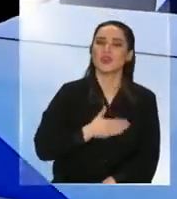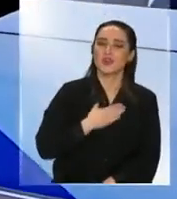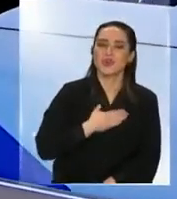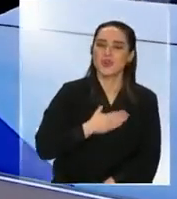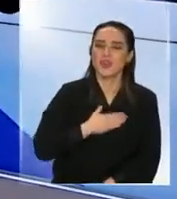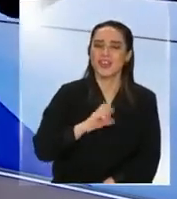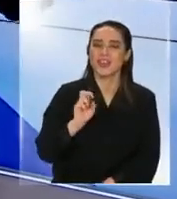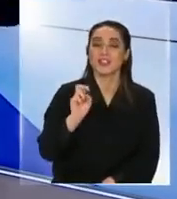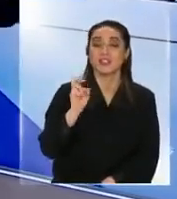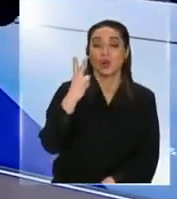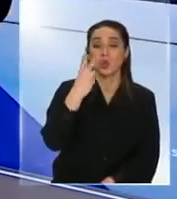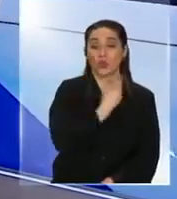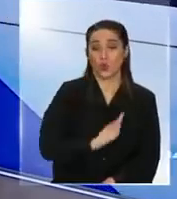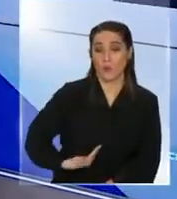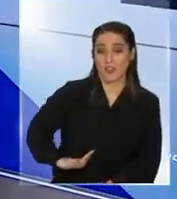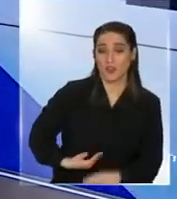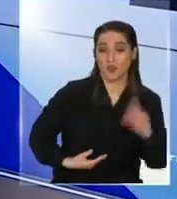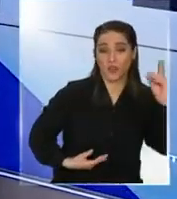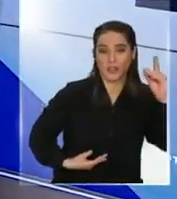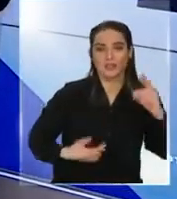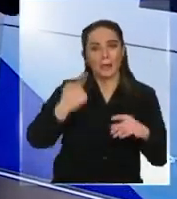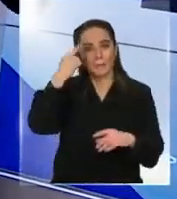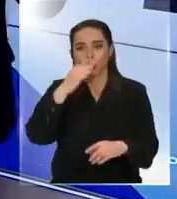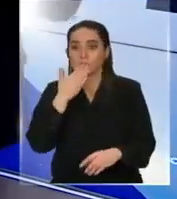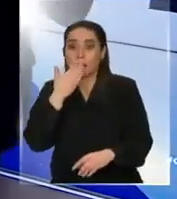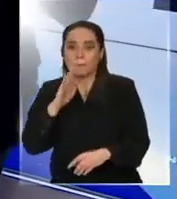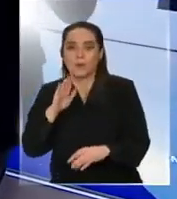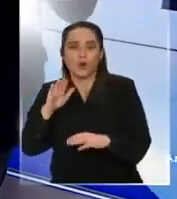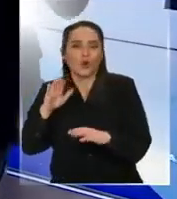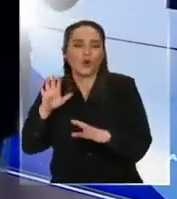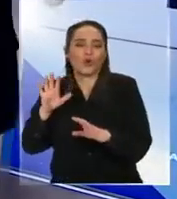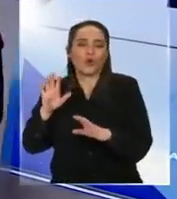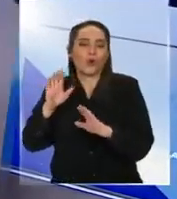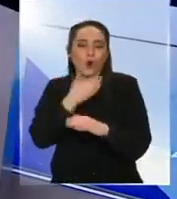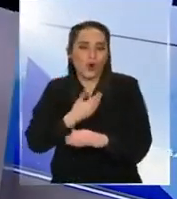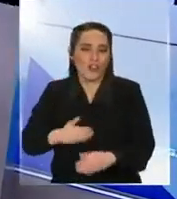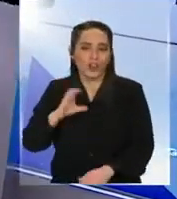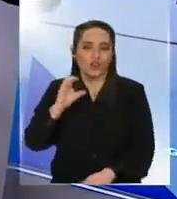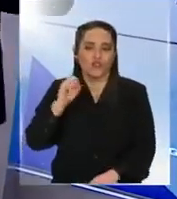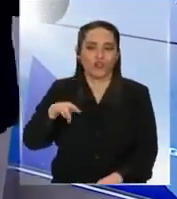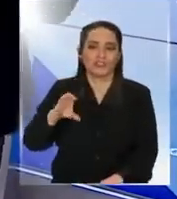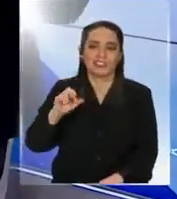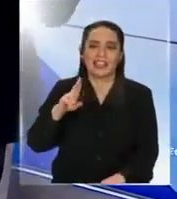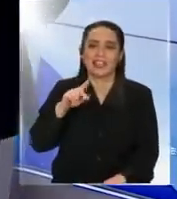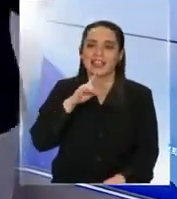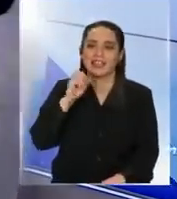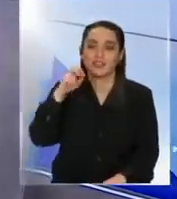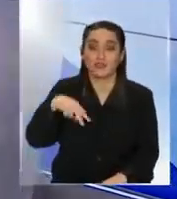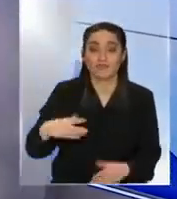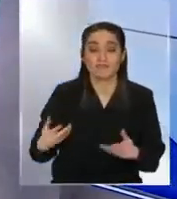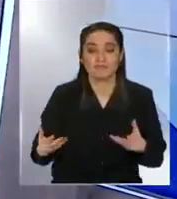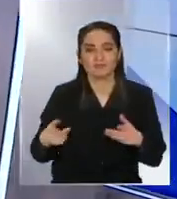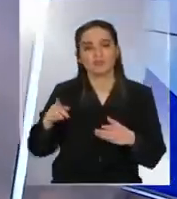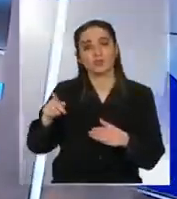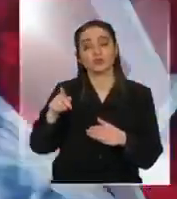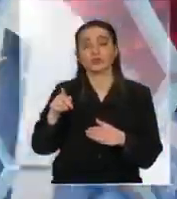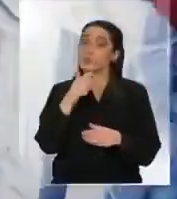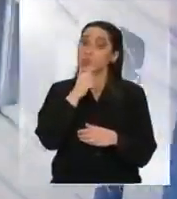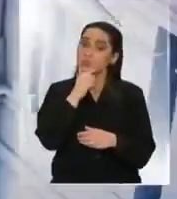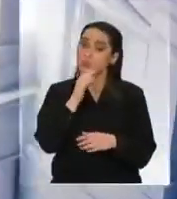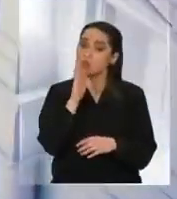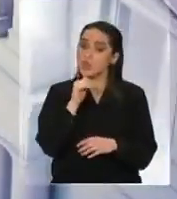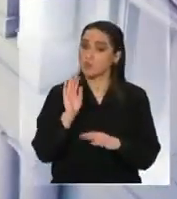la concertación o sea pones en duda que probó usted asuma no lo tengo claro no tienes idea no tengo idea te lo pregunto porque a lo mejor tú tenías una sensación